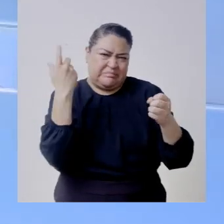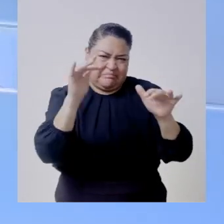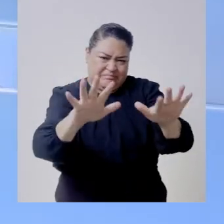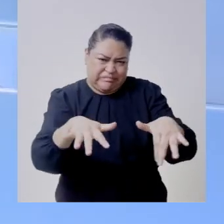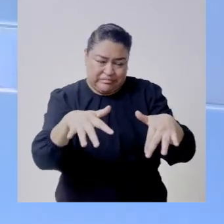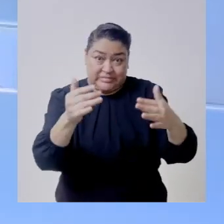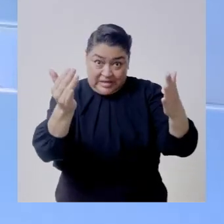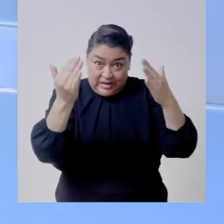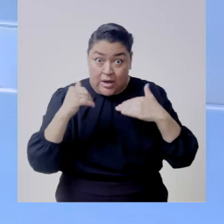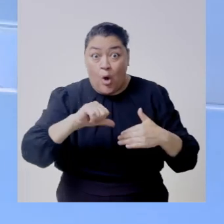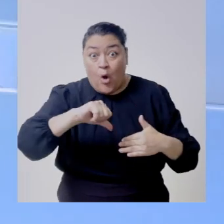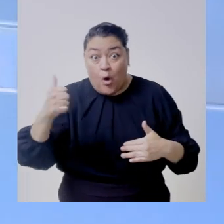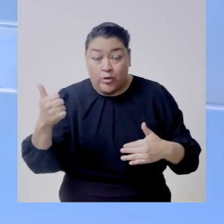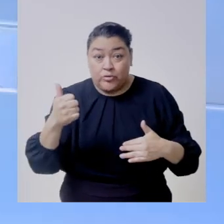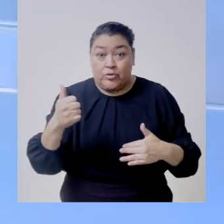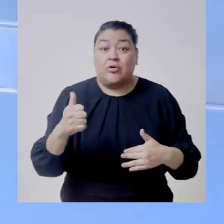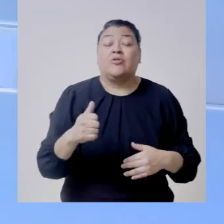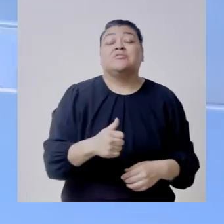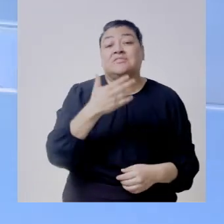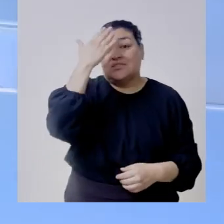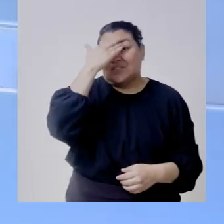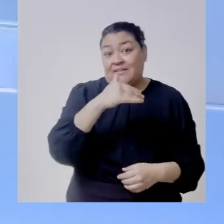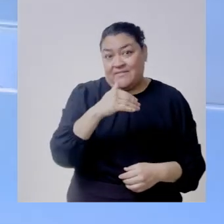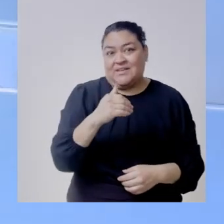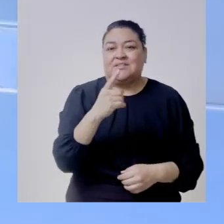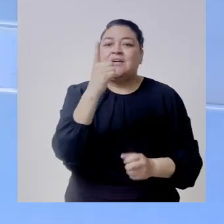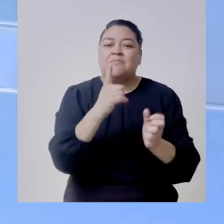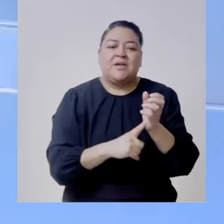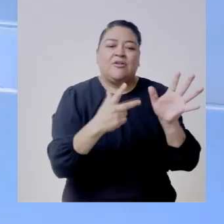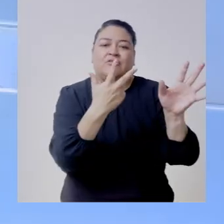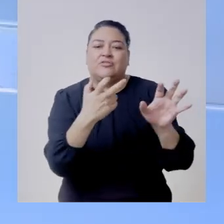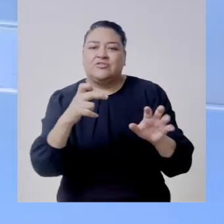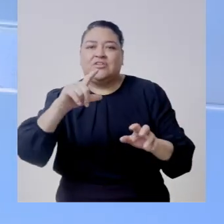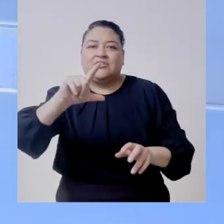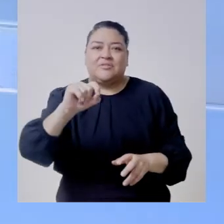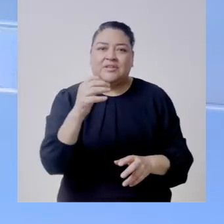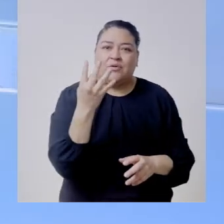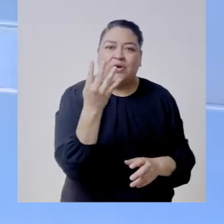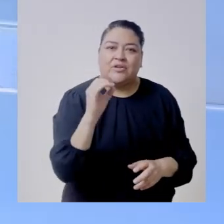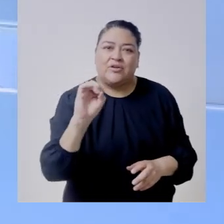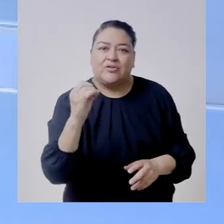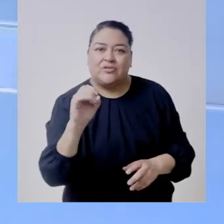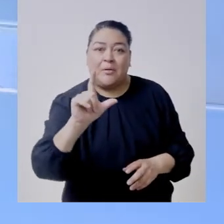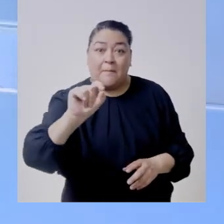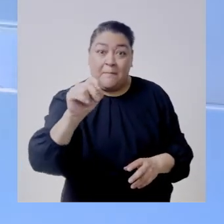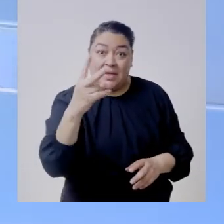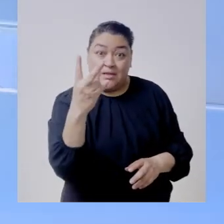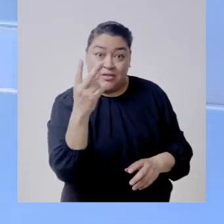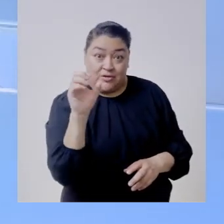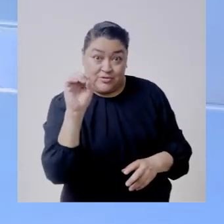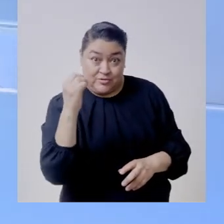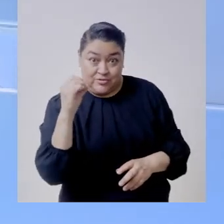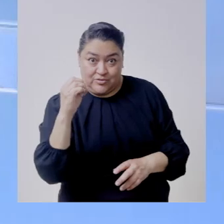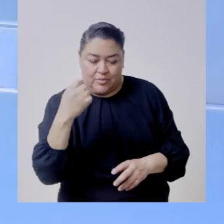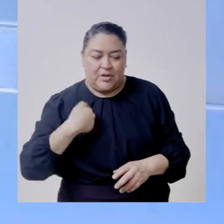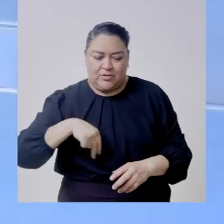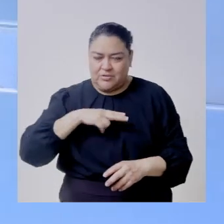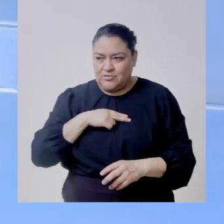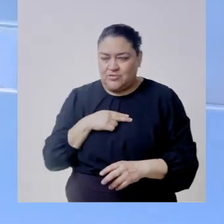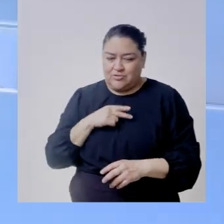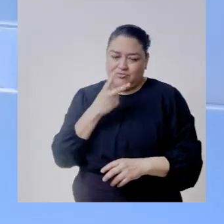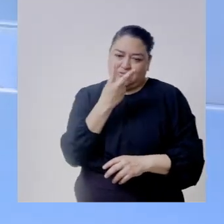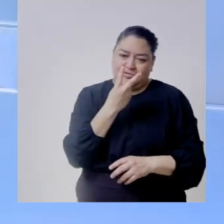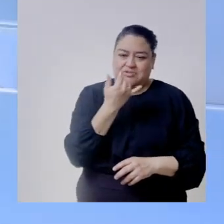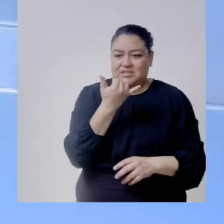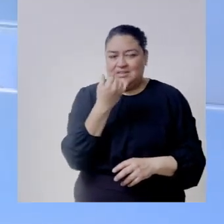también vamos a celebrar el bicentenario de la constitución de mil ochocientos veinticuatro en octubre el 22 de octubre bueno lo vamos